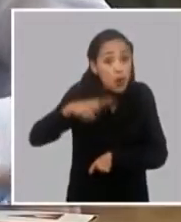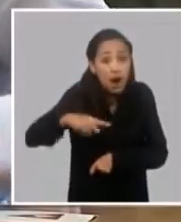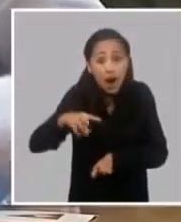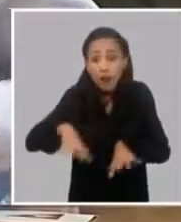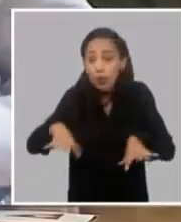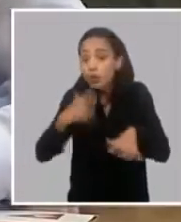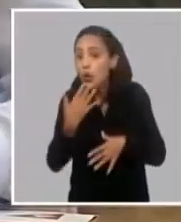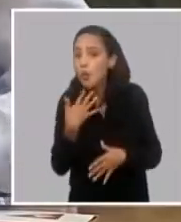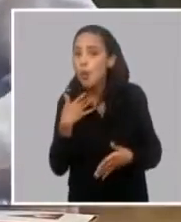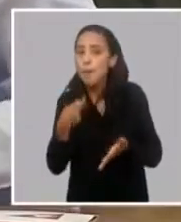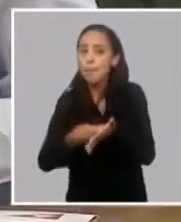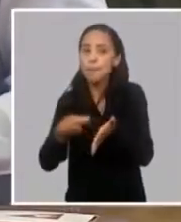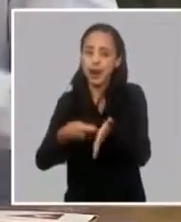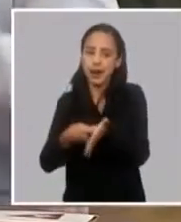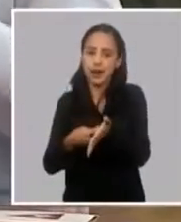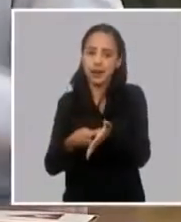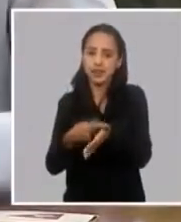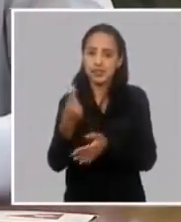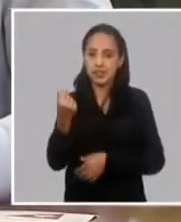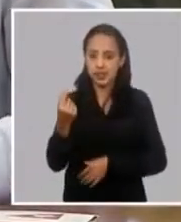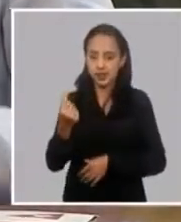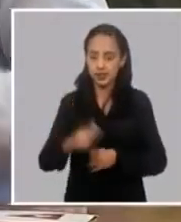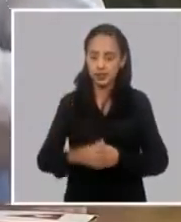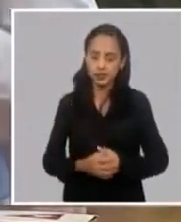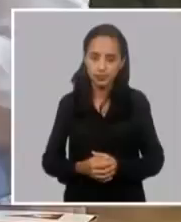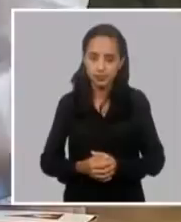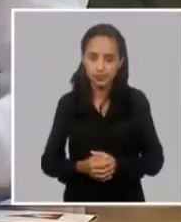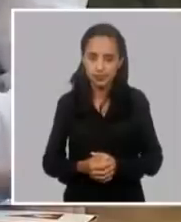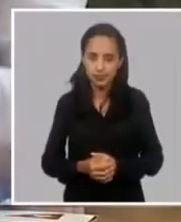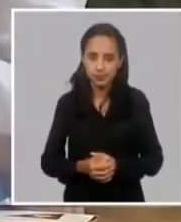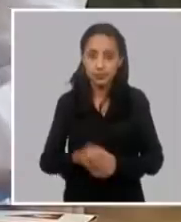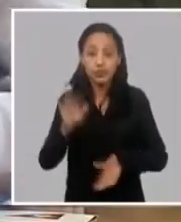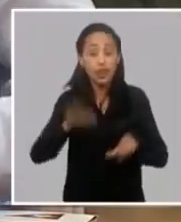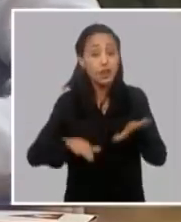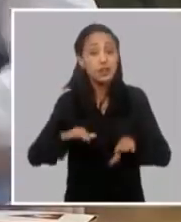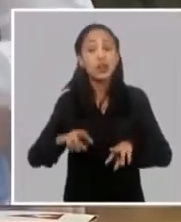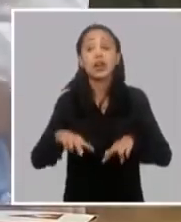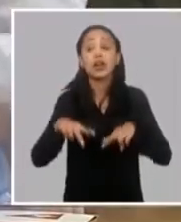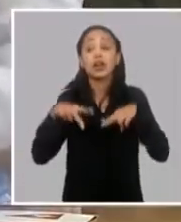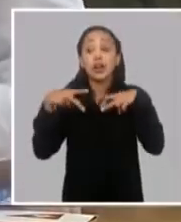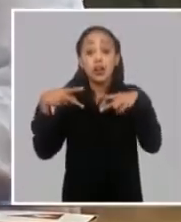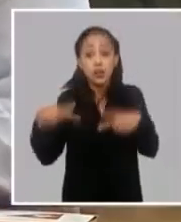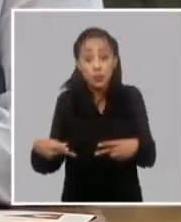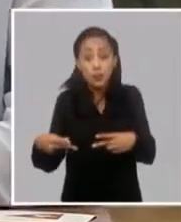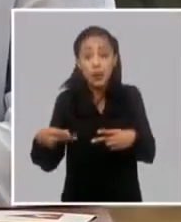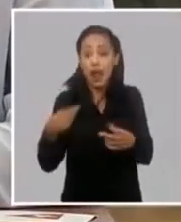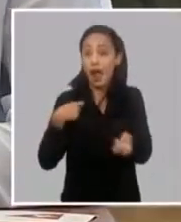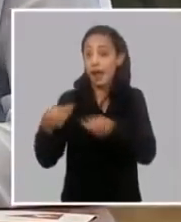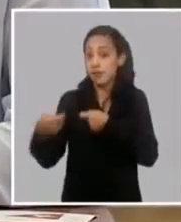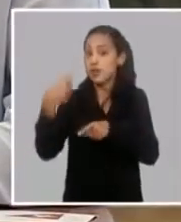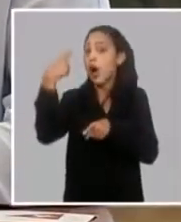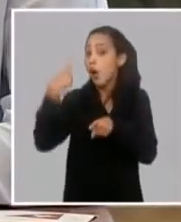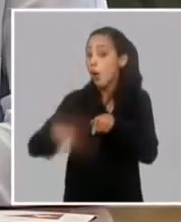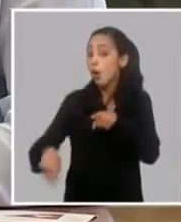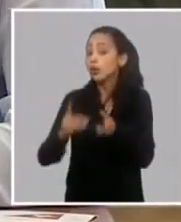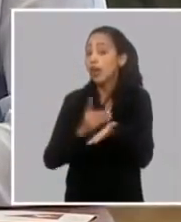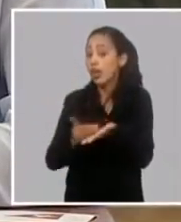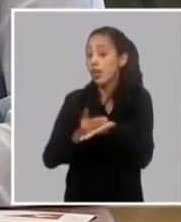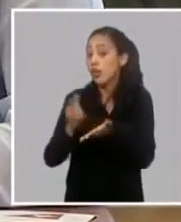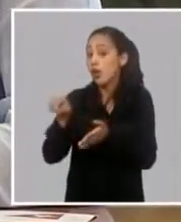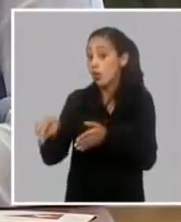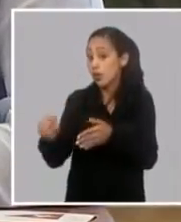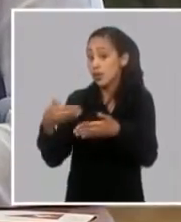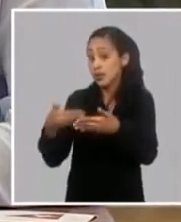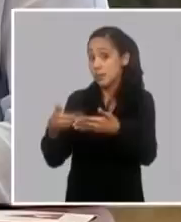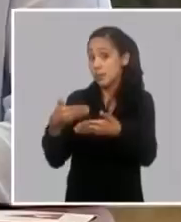dinero para pagar esa retención financiera o peor hay que volver a contraer o a renegociar una deuda con esa compañía que